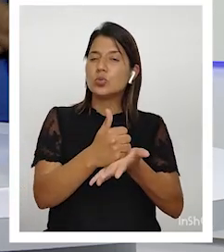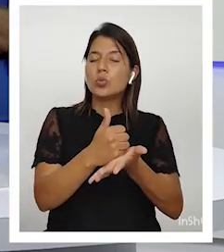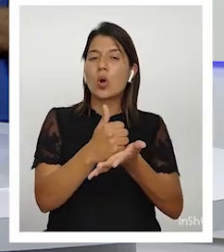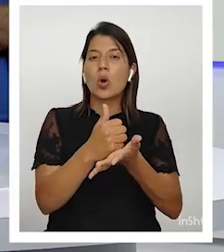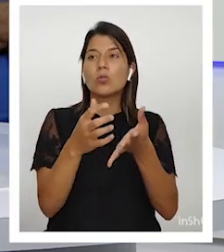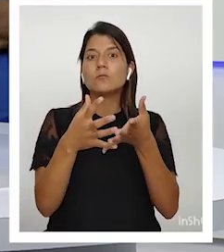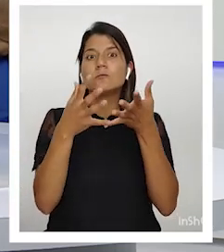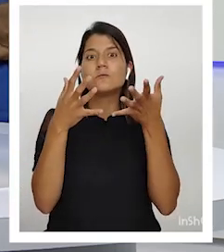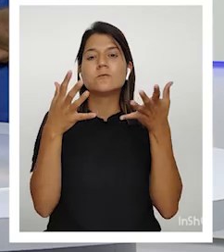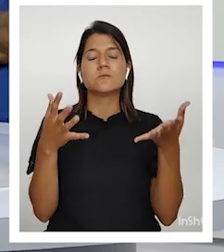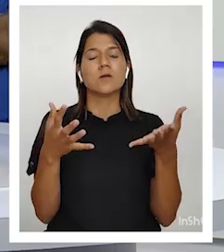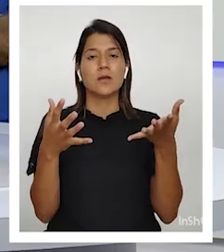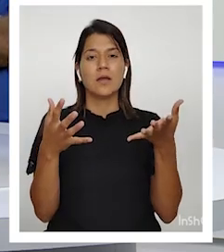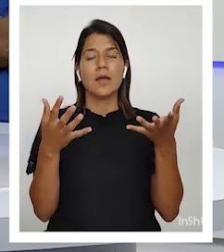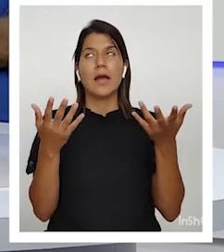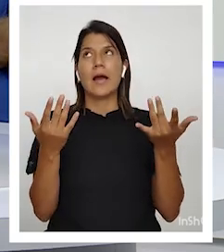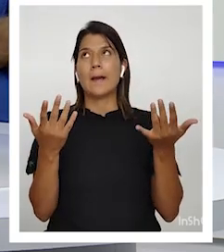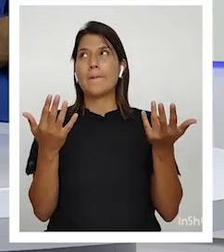las